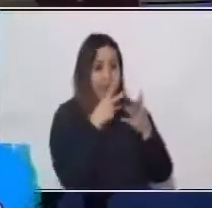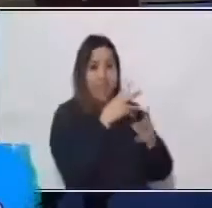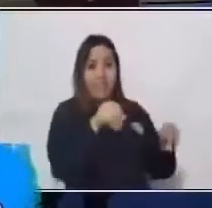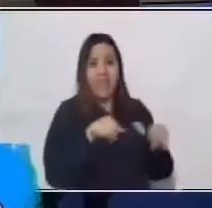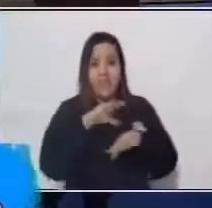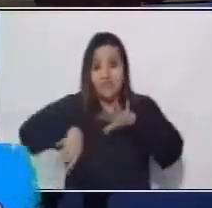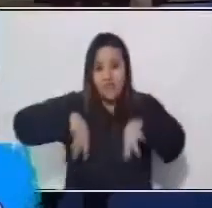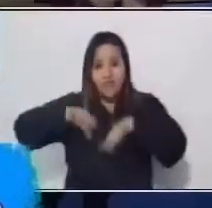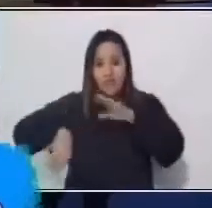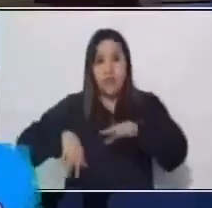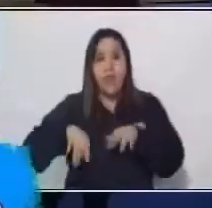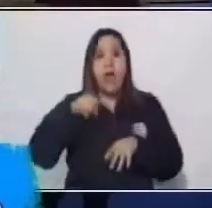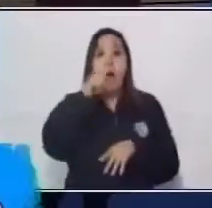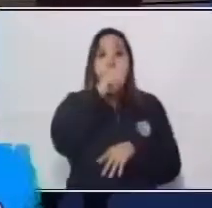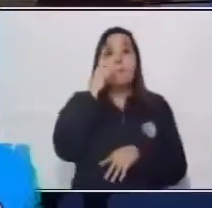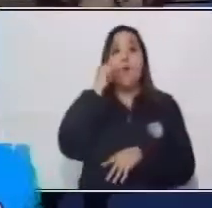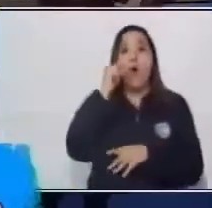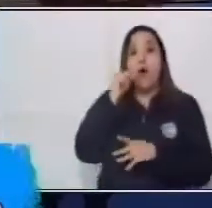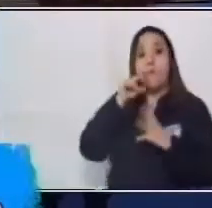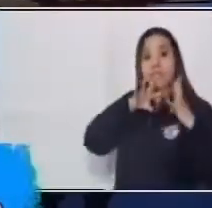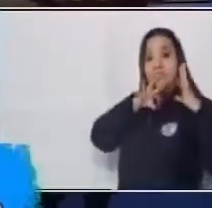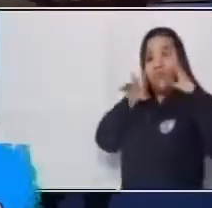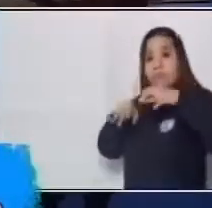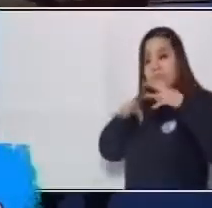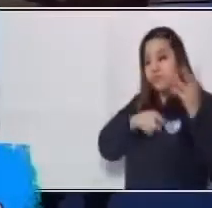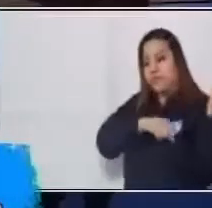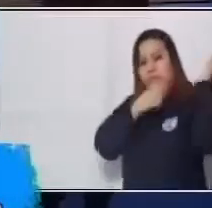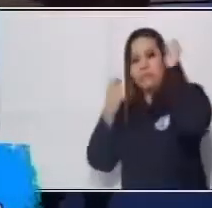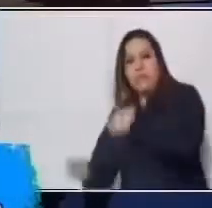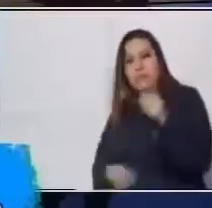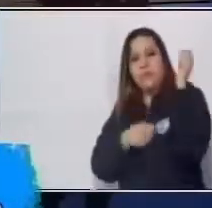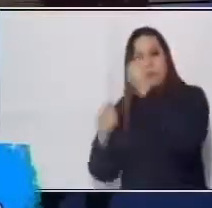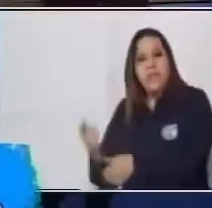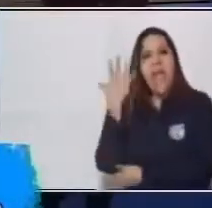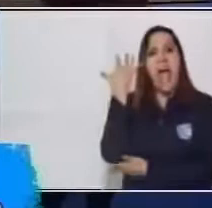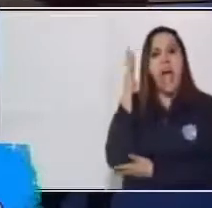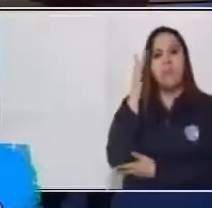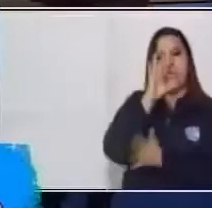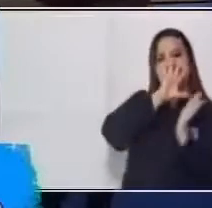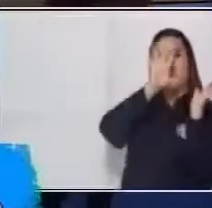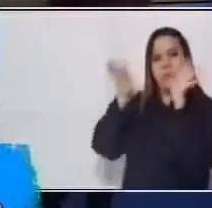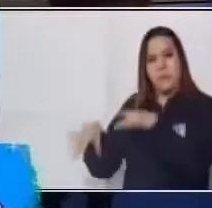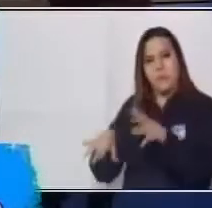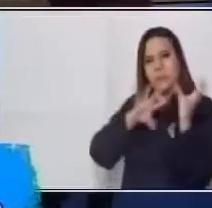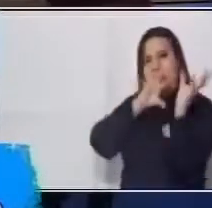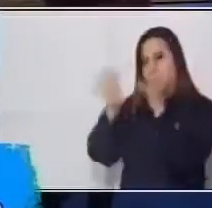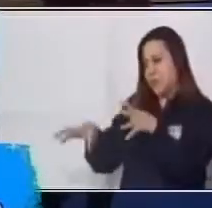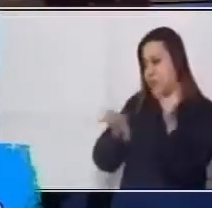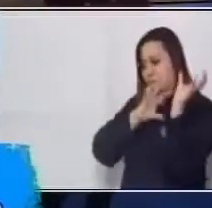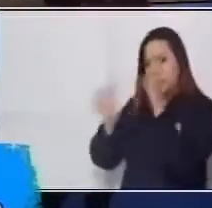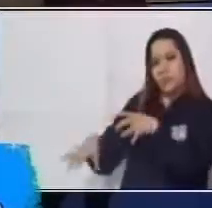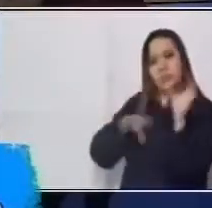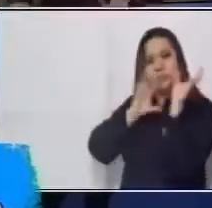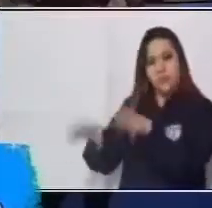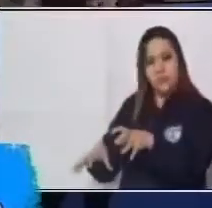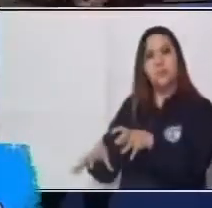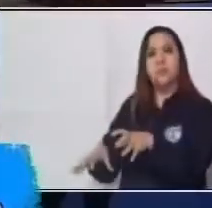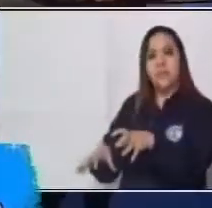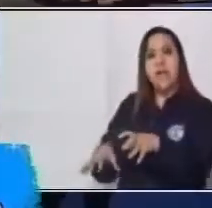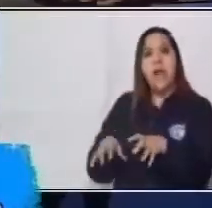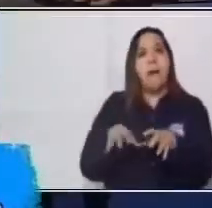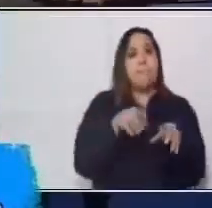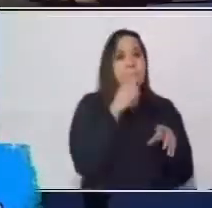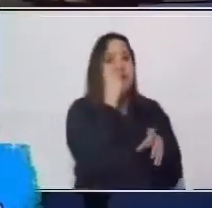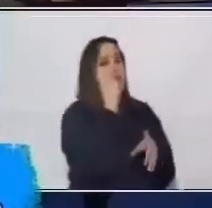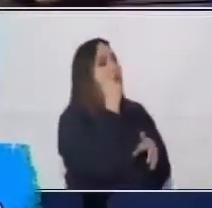empezaron a tirar más troncos para poder matar a Sipagná. Pero él estaba en una cueva a la par y se resguardó